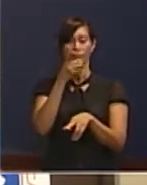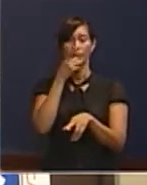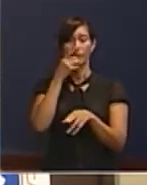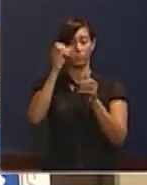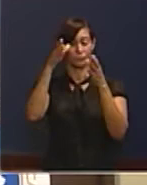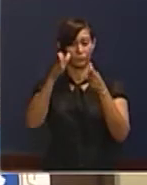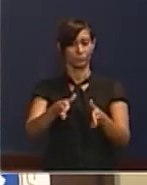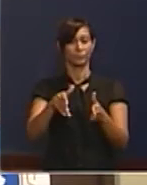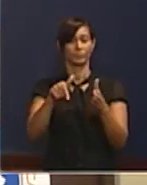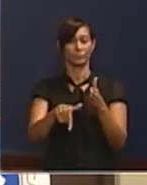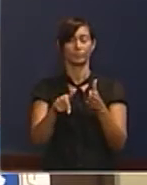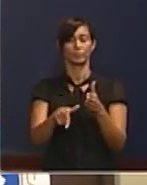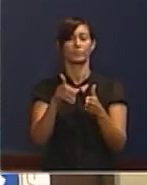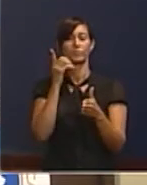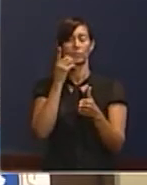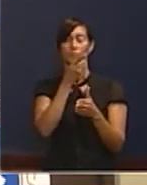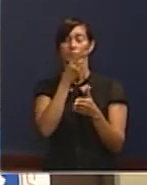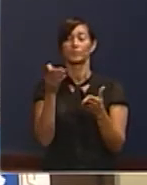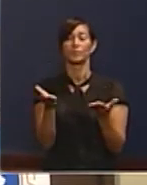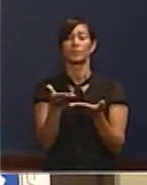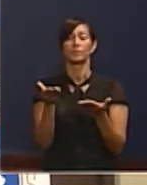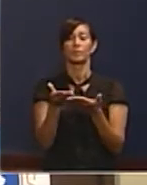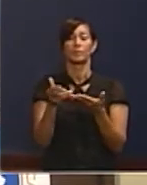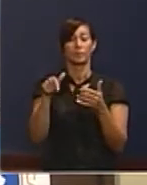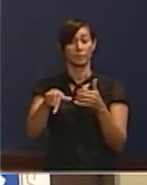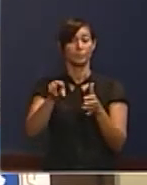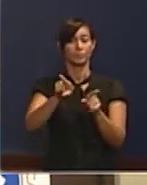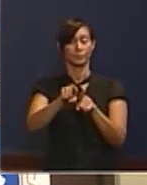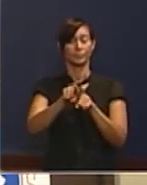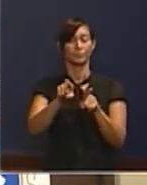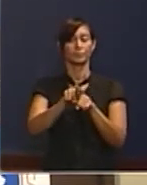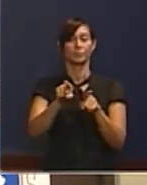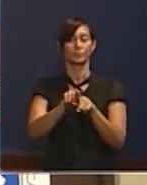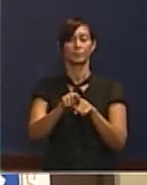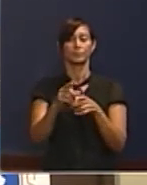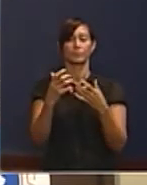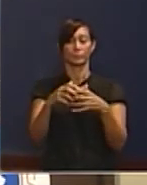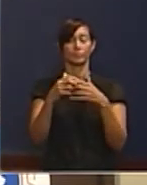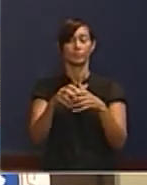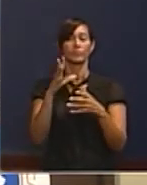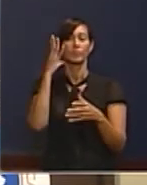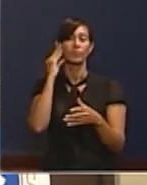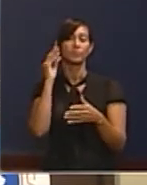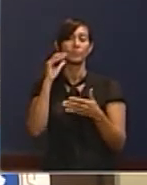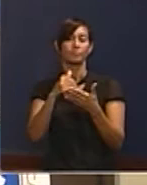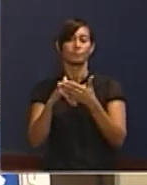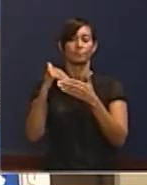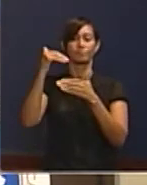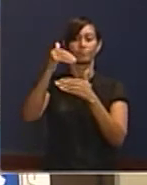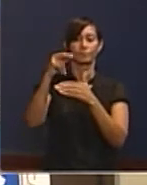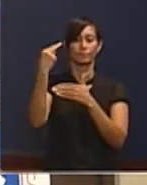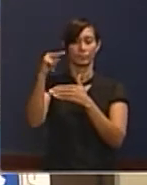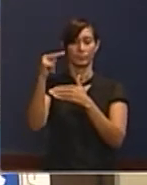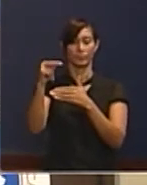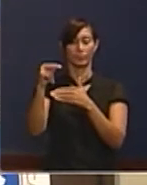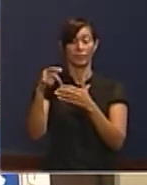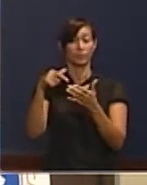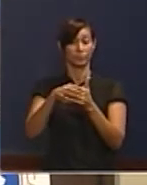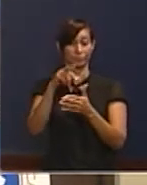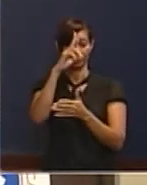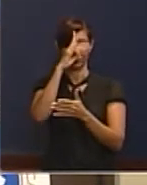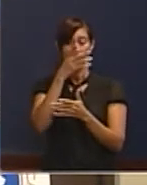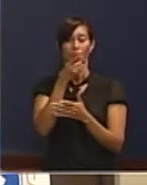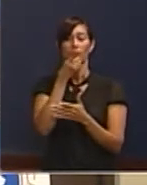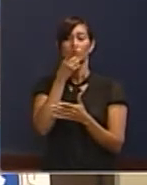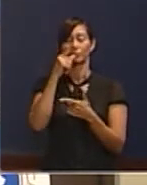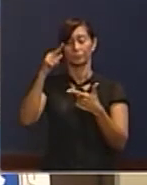agrónomos dominicanos trabajando allá. Y aquí había una industria con una experiencia que se trasladó a Nicaragua. La segunda razón es que aquí en República Dominicana